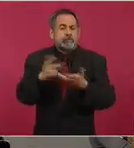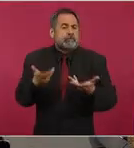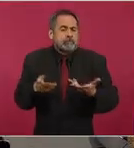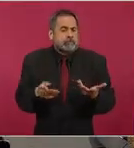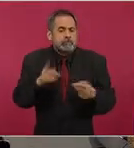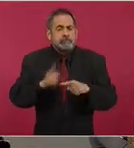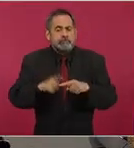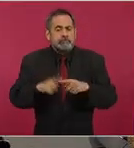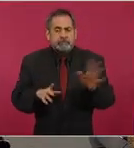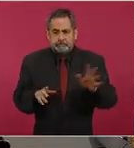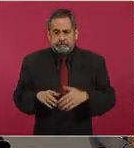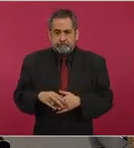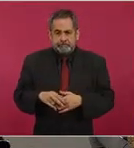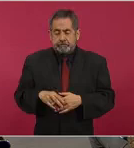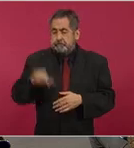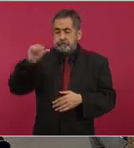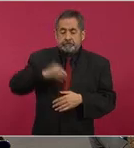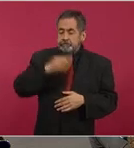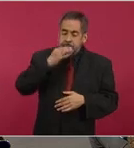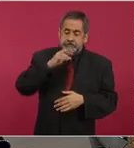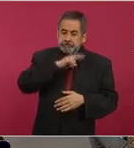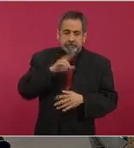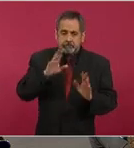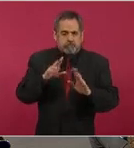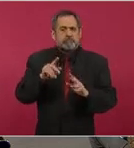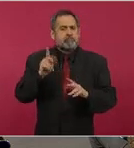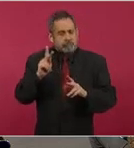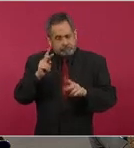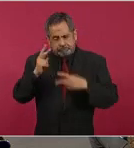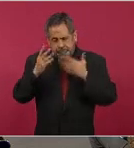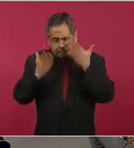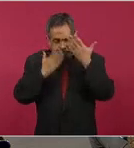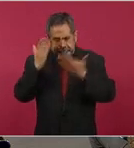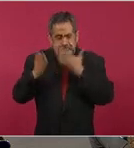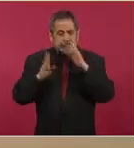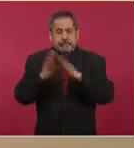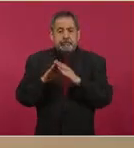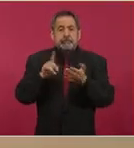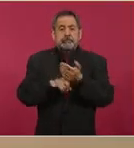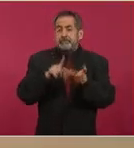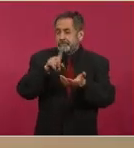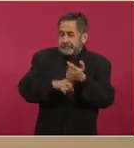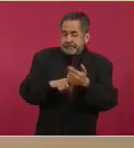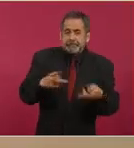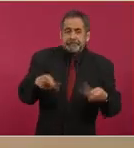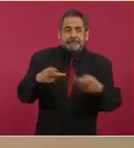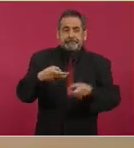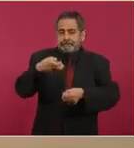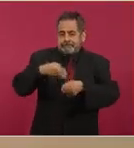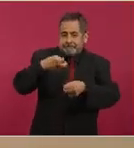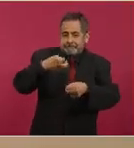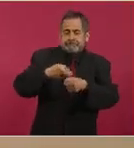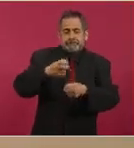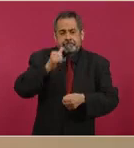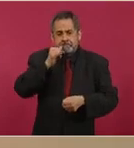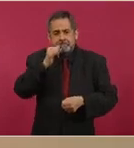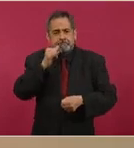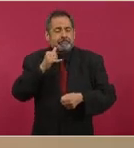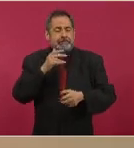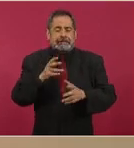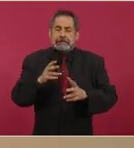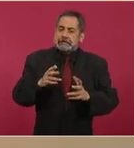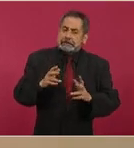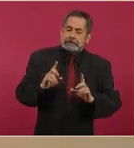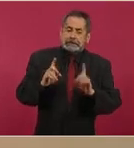tema que se tenga que resolver de manera inmediata, pero sí revisar el tema de la venta de cerveza y alcohol, los